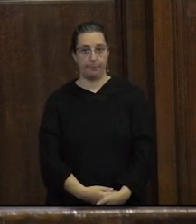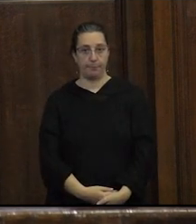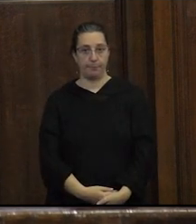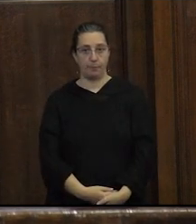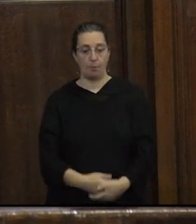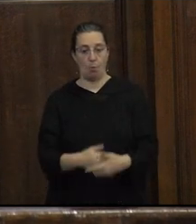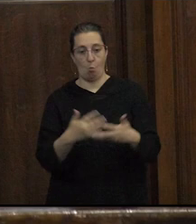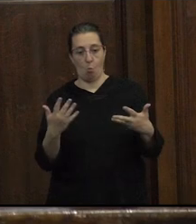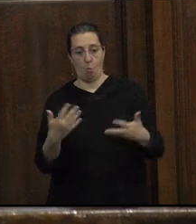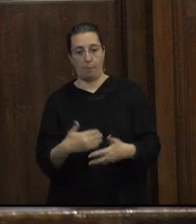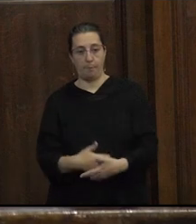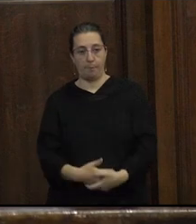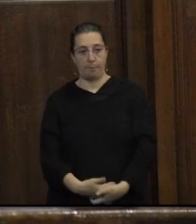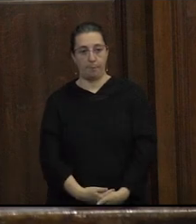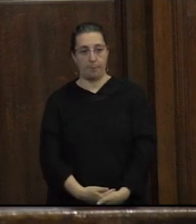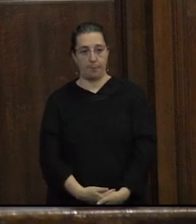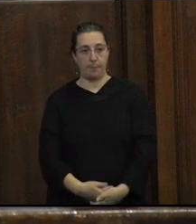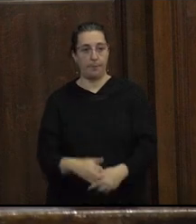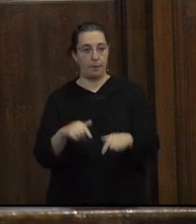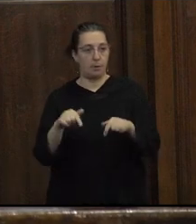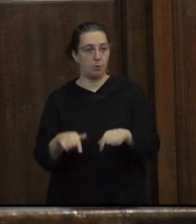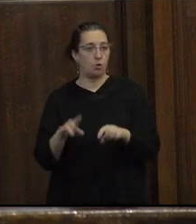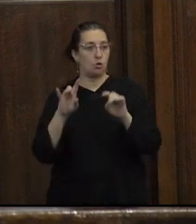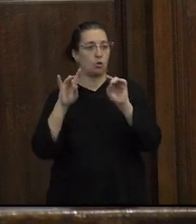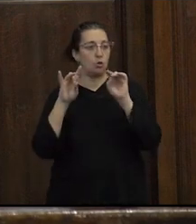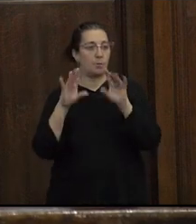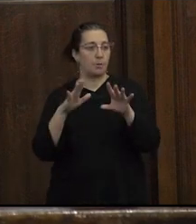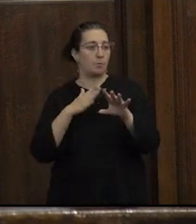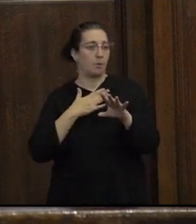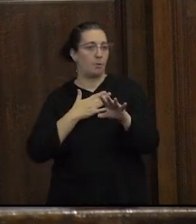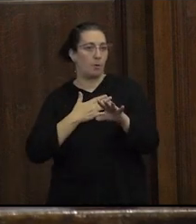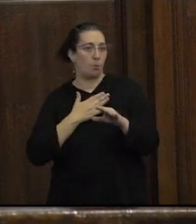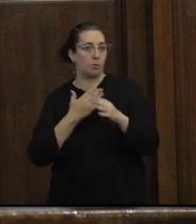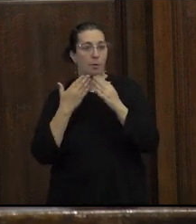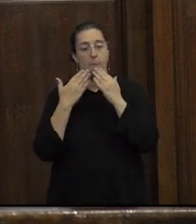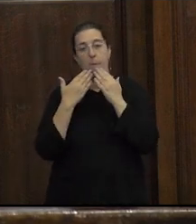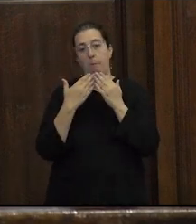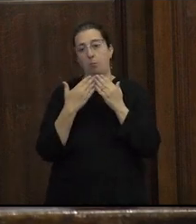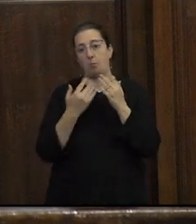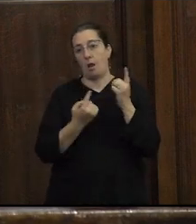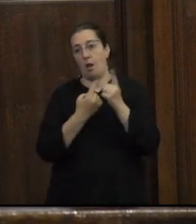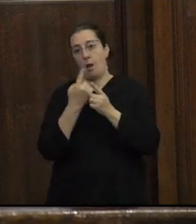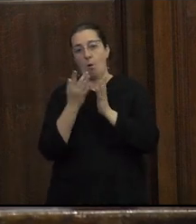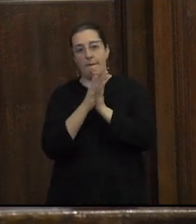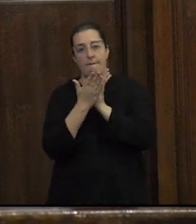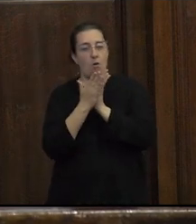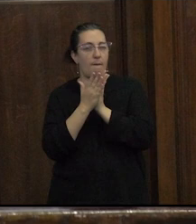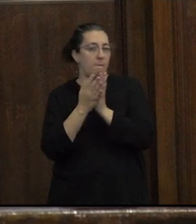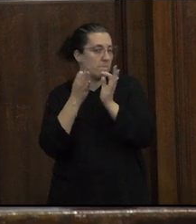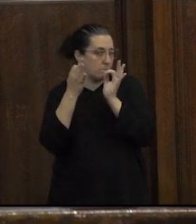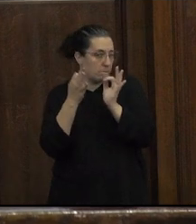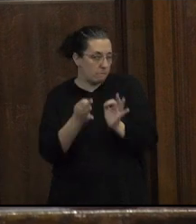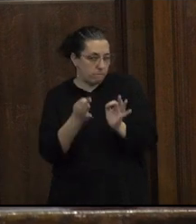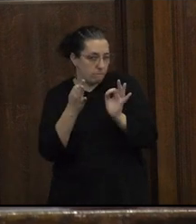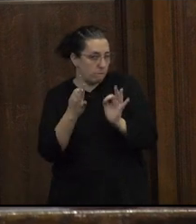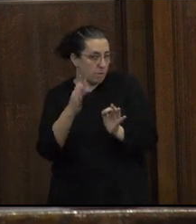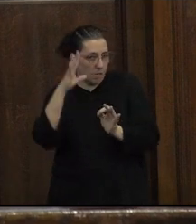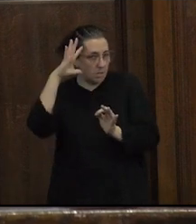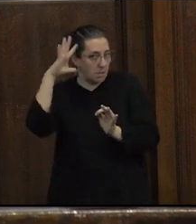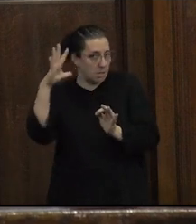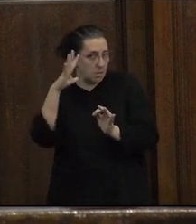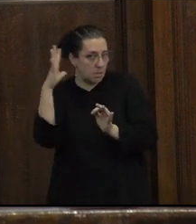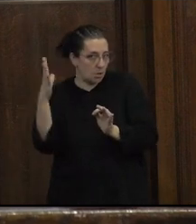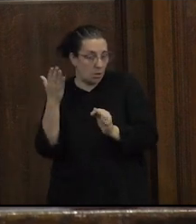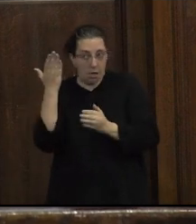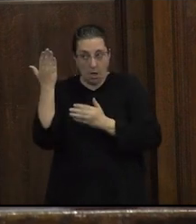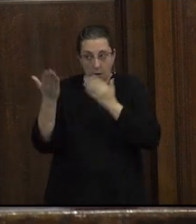bueno esto es solamente por darme el gusto de consultar alguna bibliografía bien psicológica centrada en las actitudes que